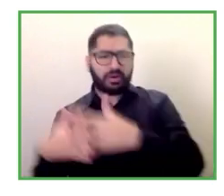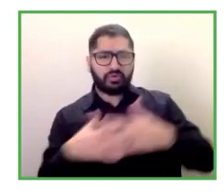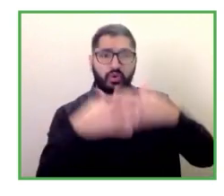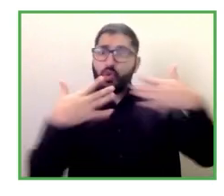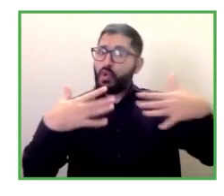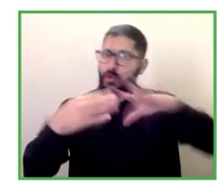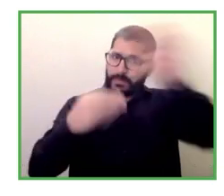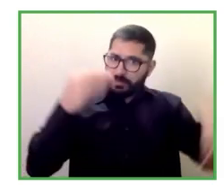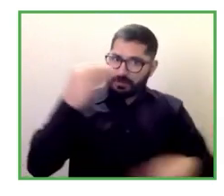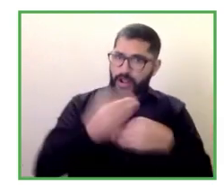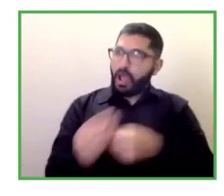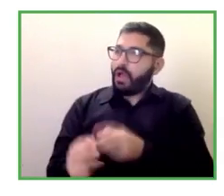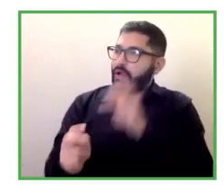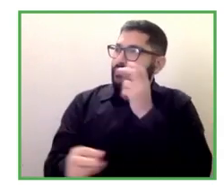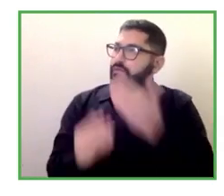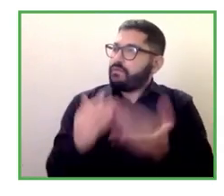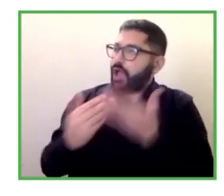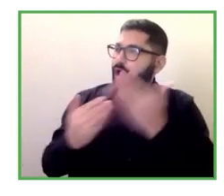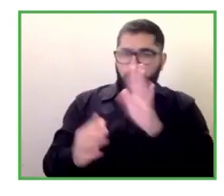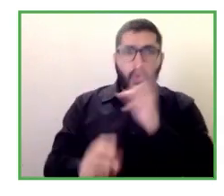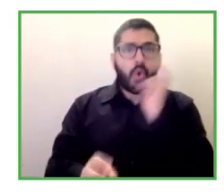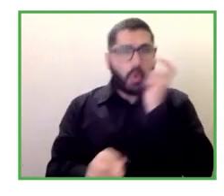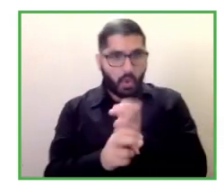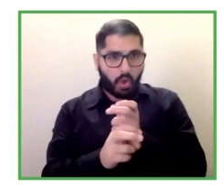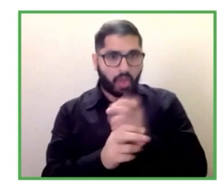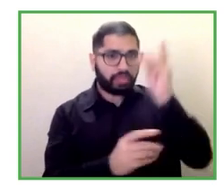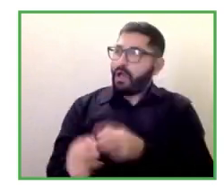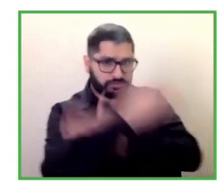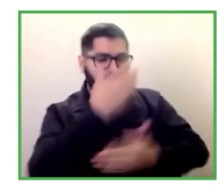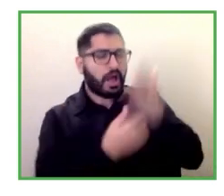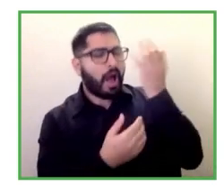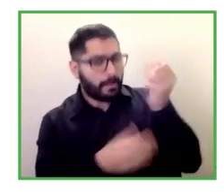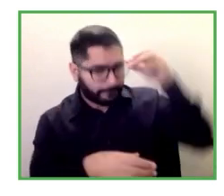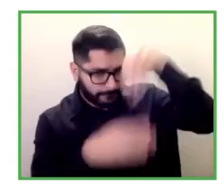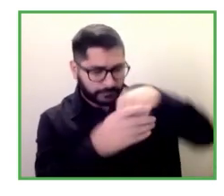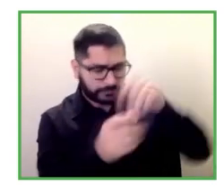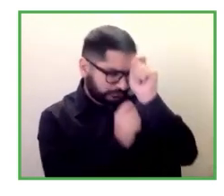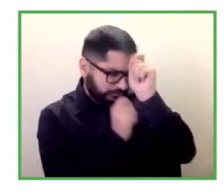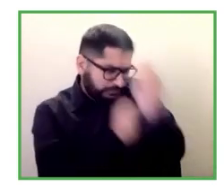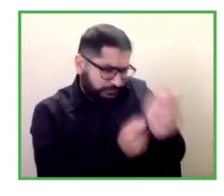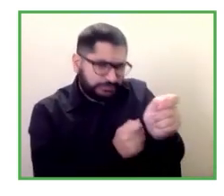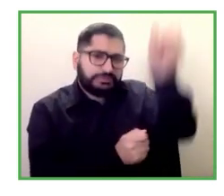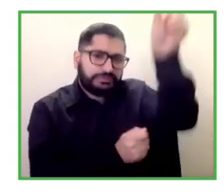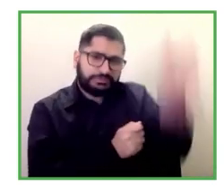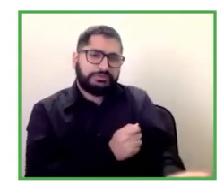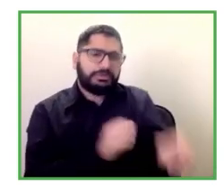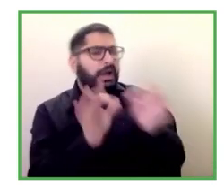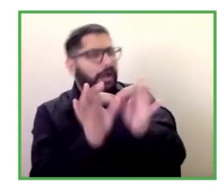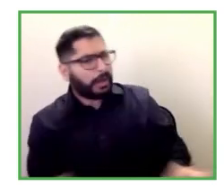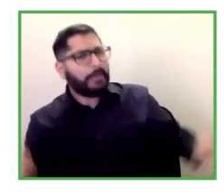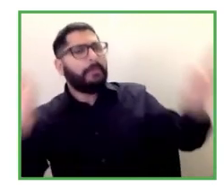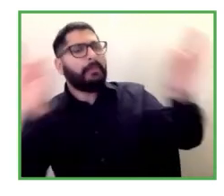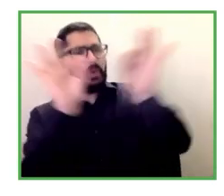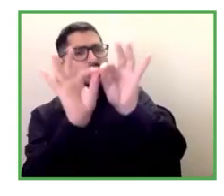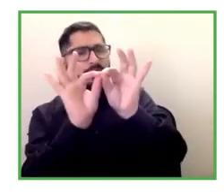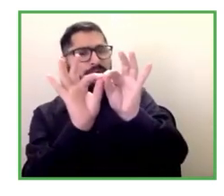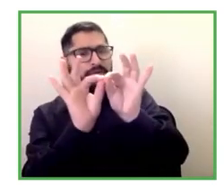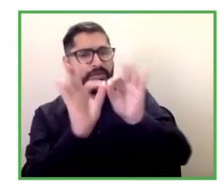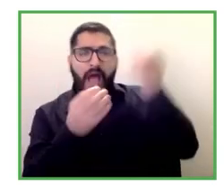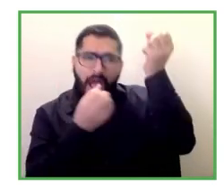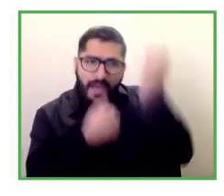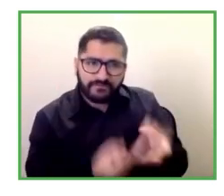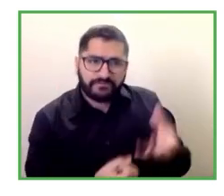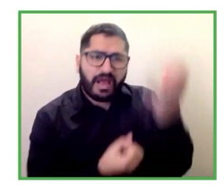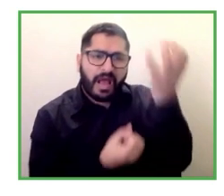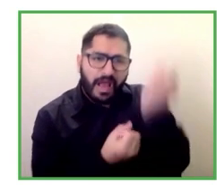reconocemos la importancia de tener información consistente y credible sin